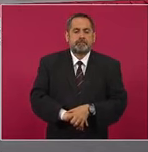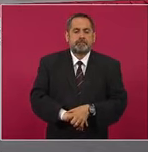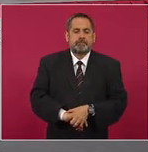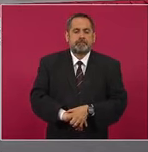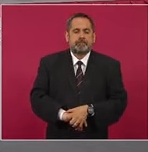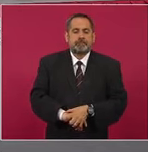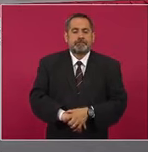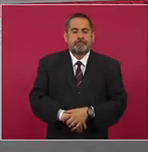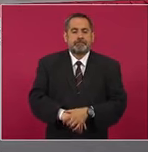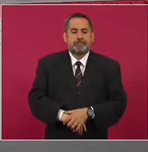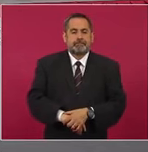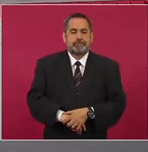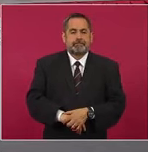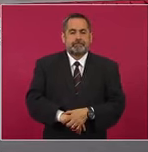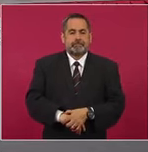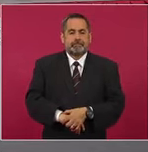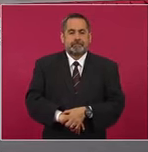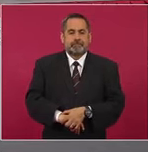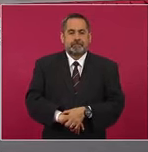aquí están